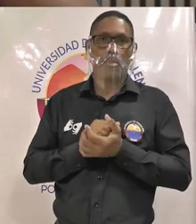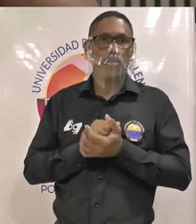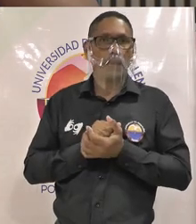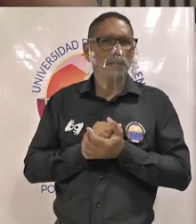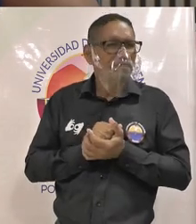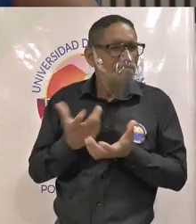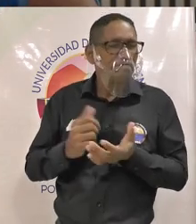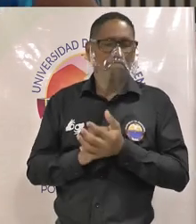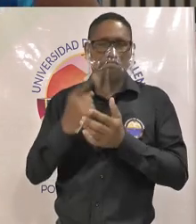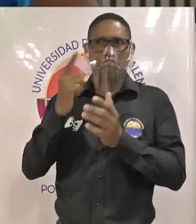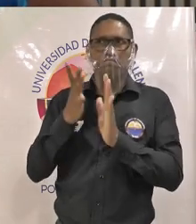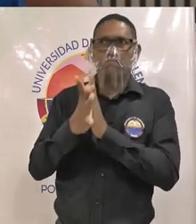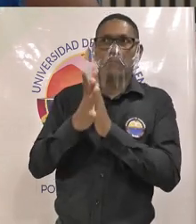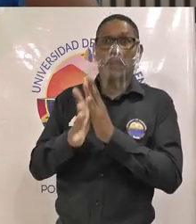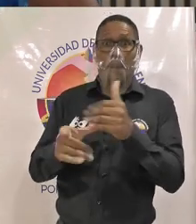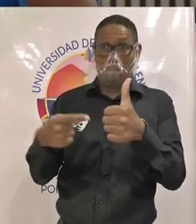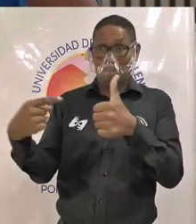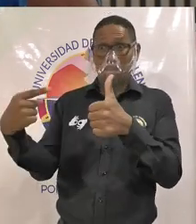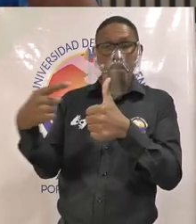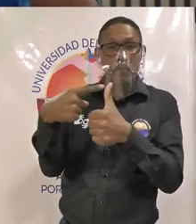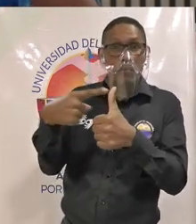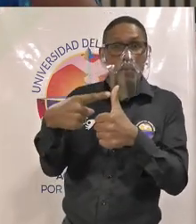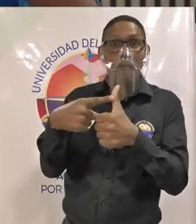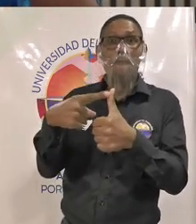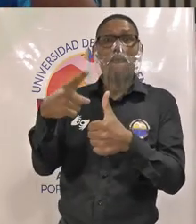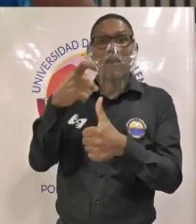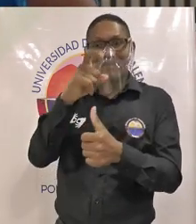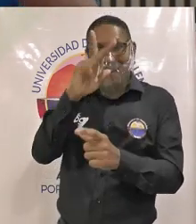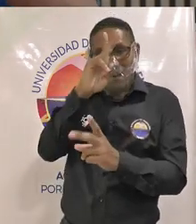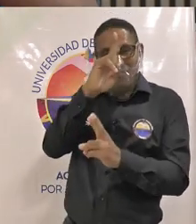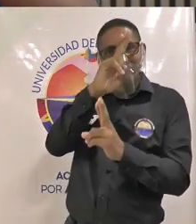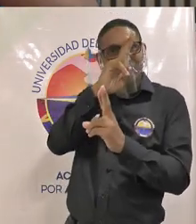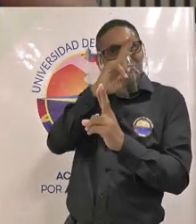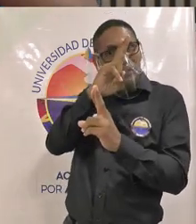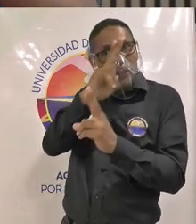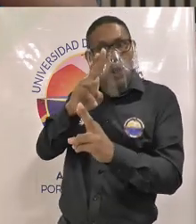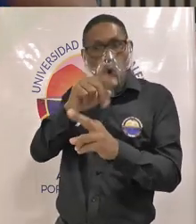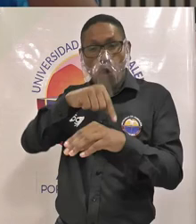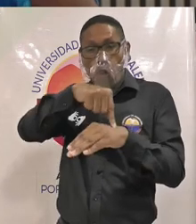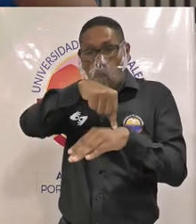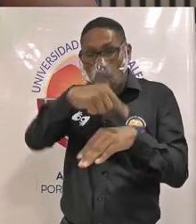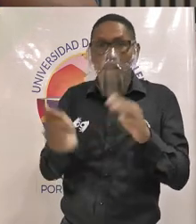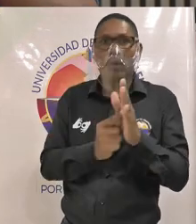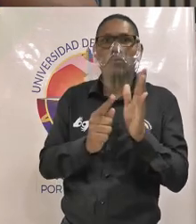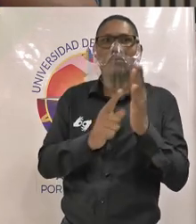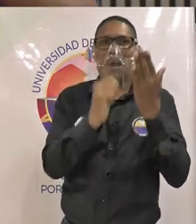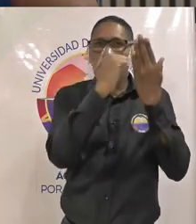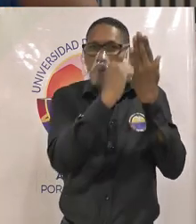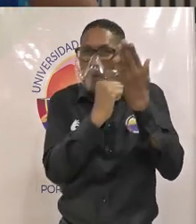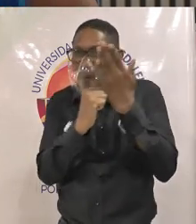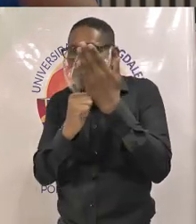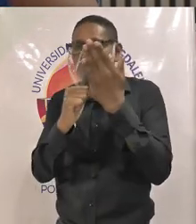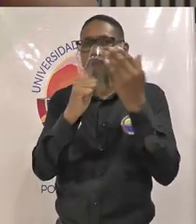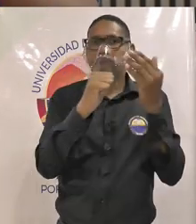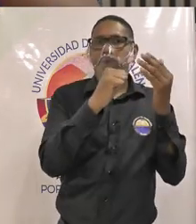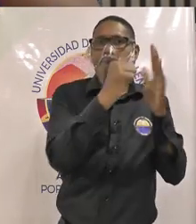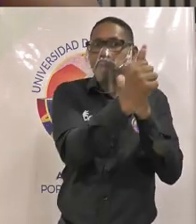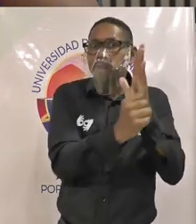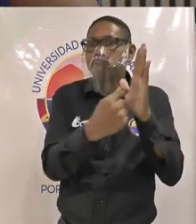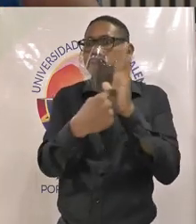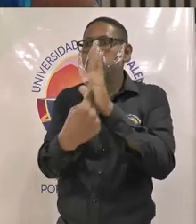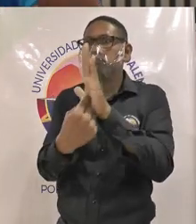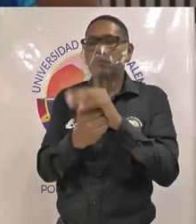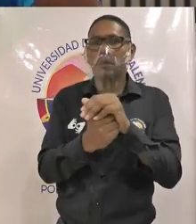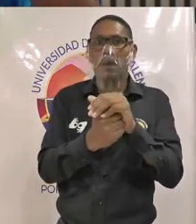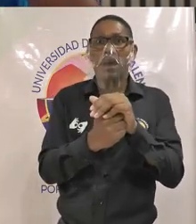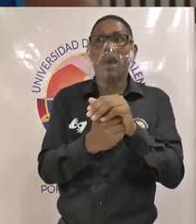claramente uno no tenemos reconocimiento total de la oferta de semilleros que tenemos por programas y dos no existe una